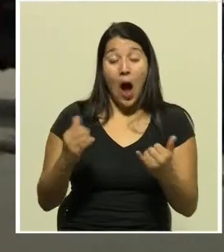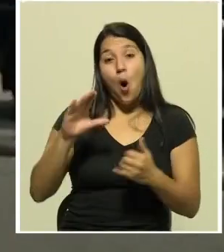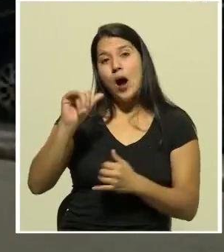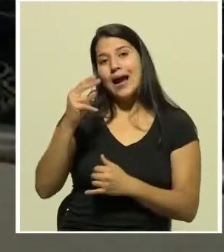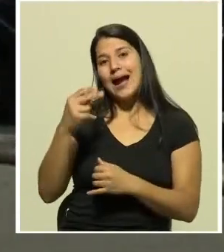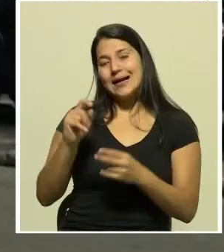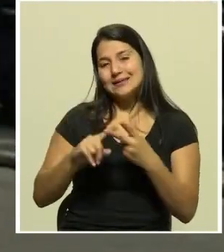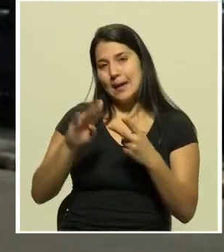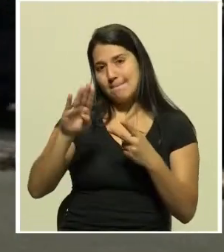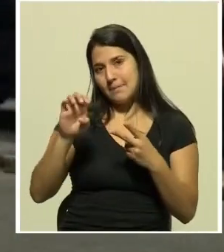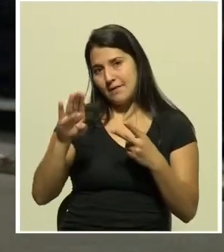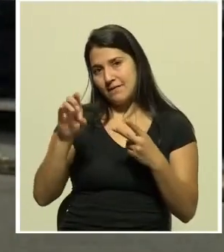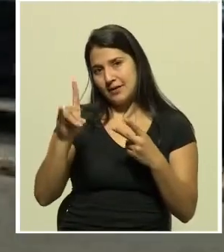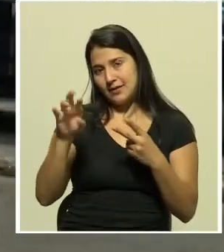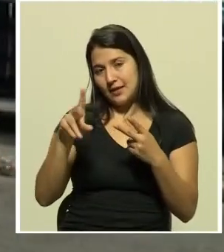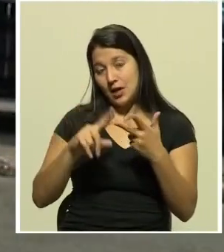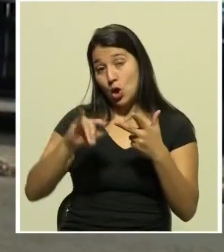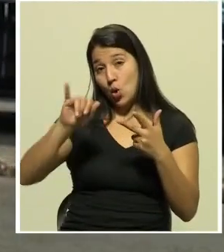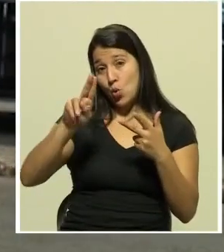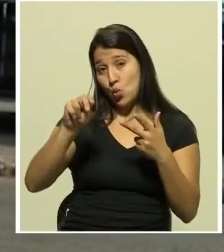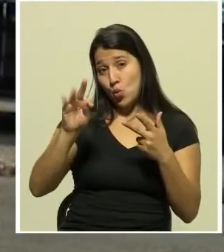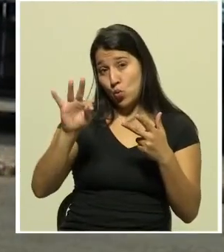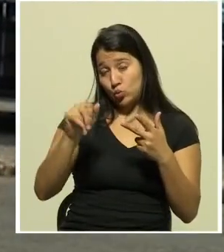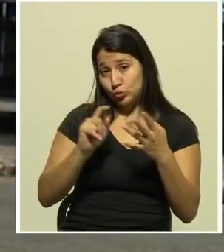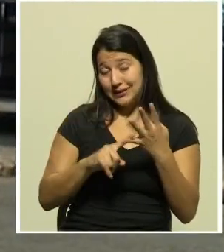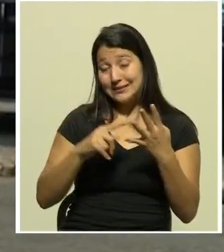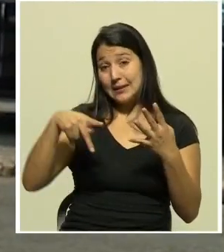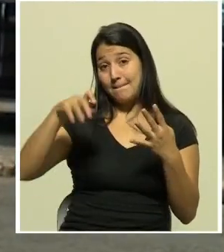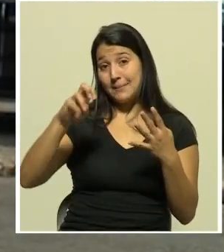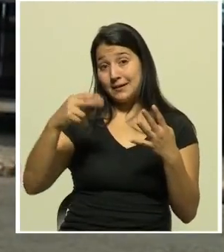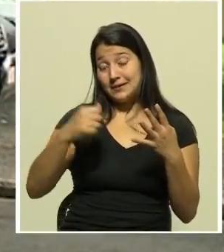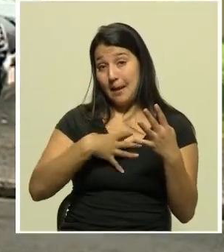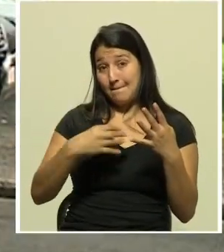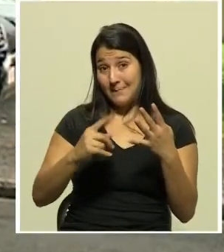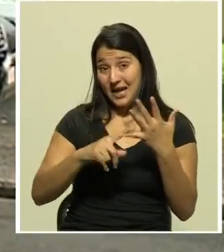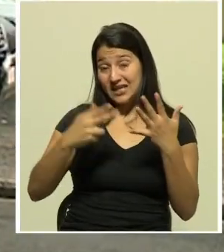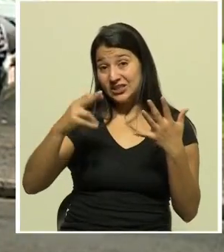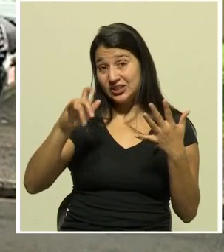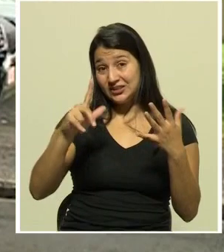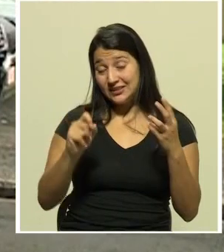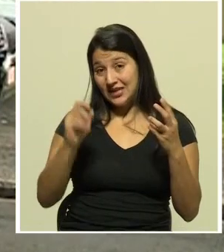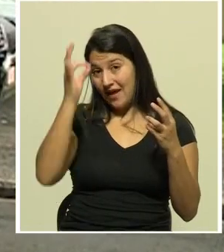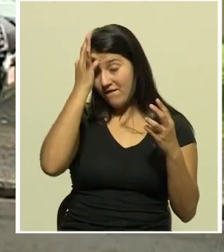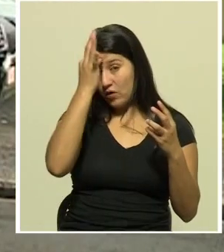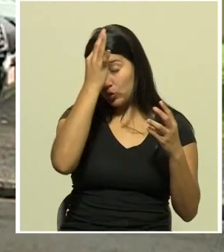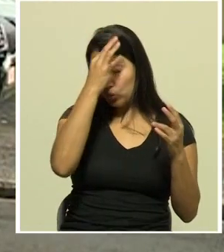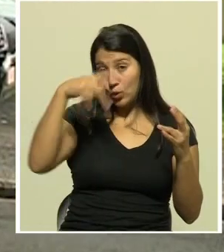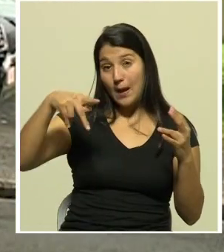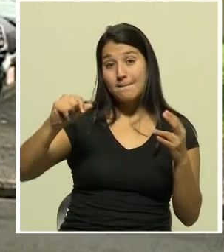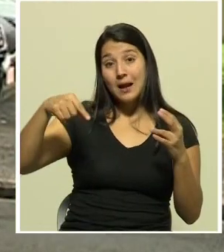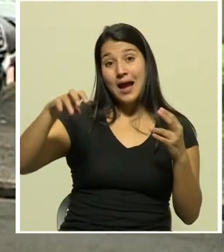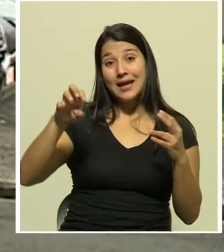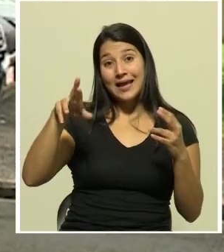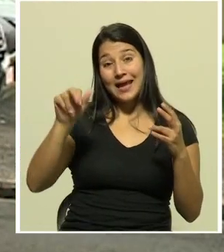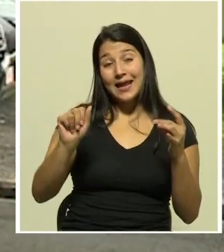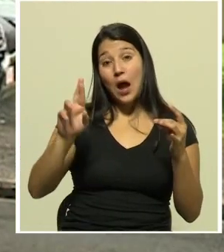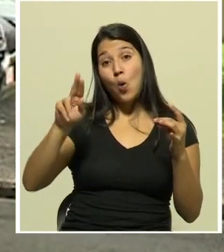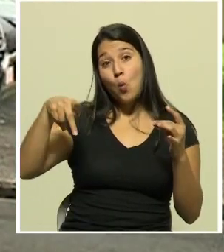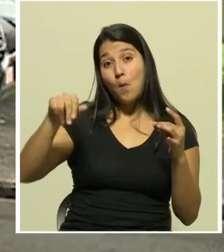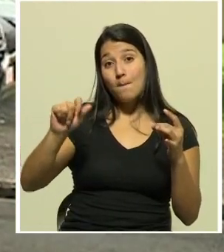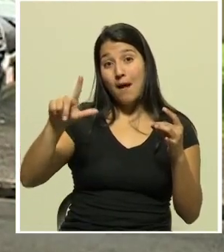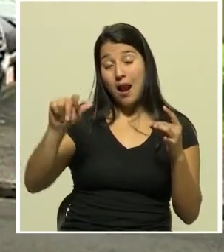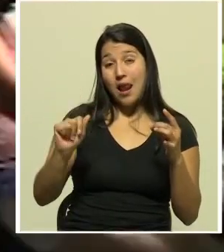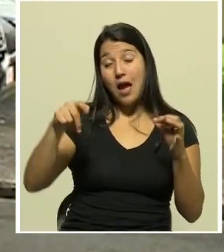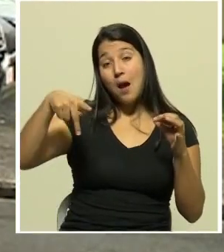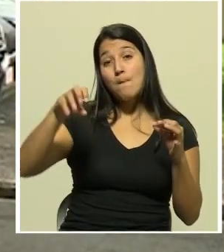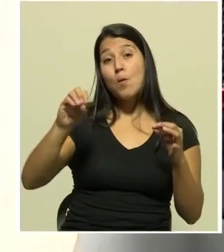Bebedero, Las Juntas, Peñas Blancas de San Ramón, Los Chiles, La Fortuna, Paquera, Upala y Pocosí se mantienen con alerta naranja